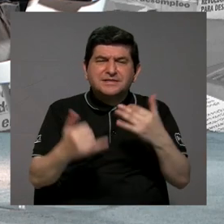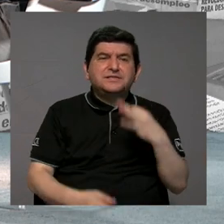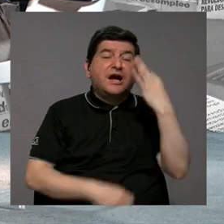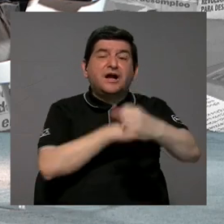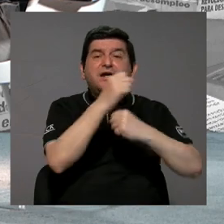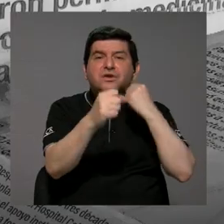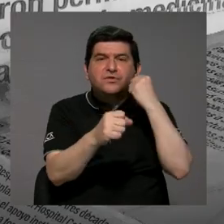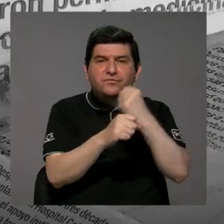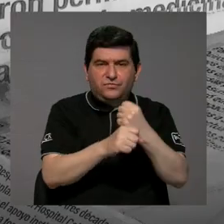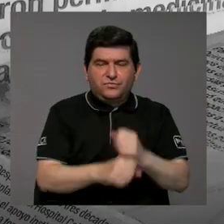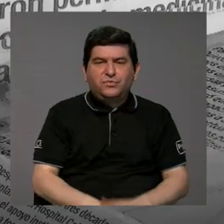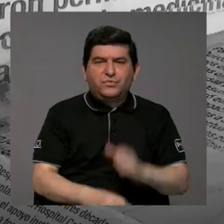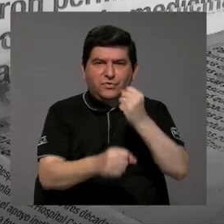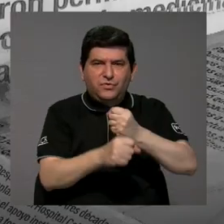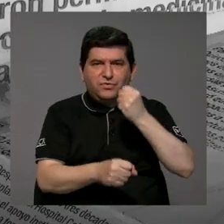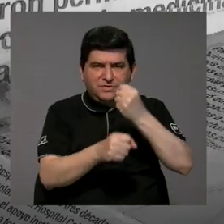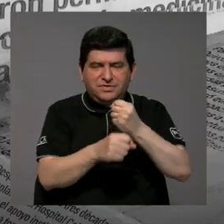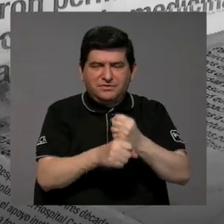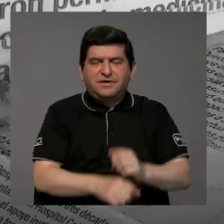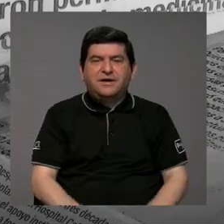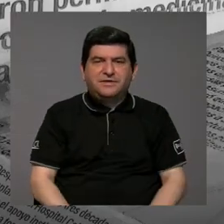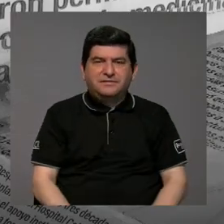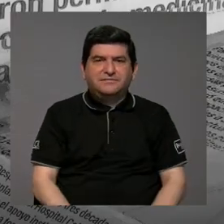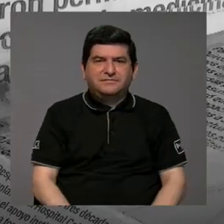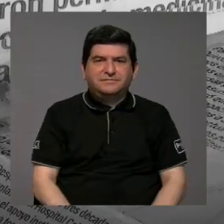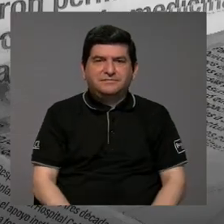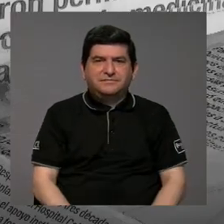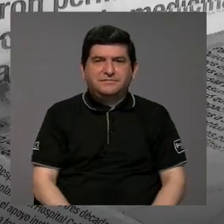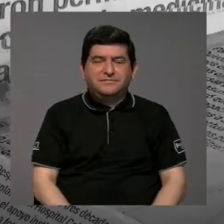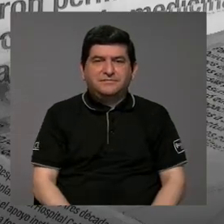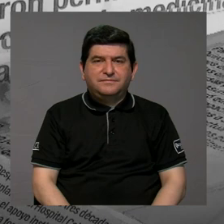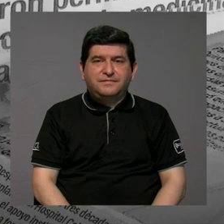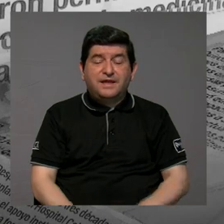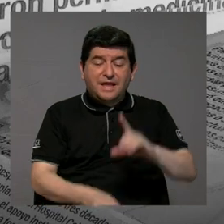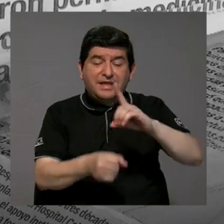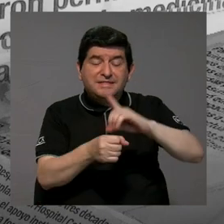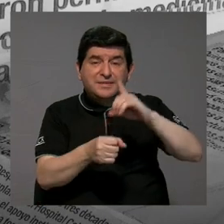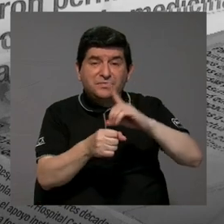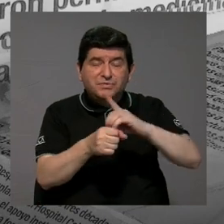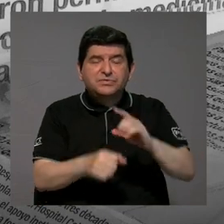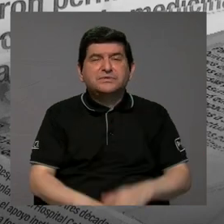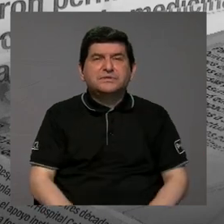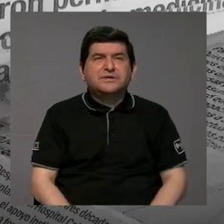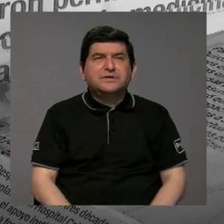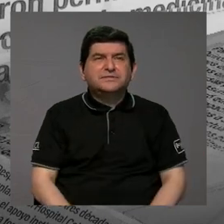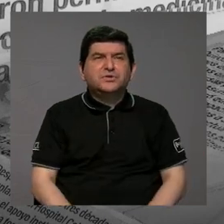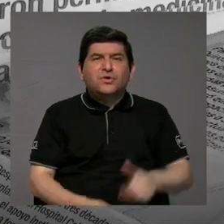el próximo año en el que trabajen en esa reforma porque estando las elecciones del